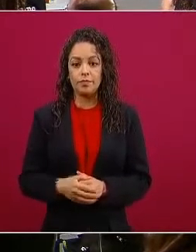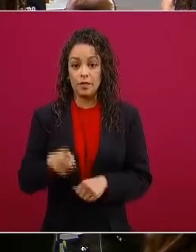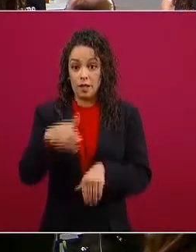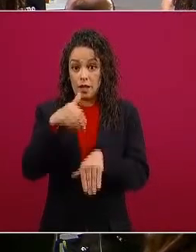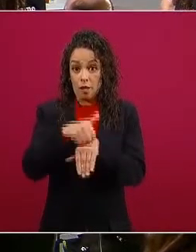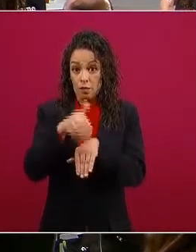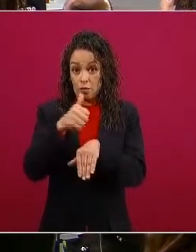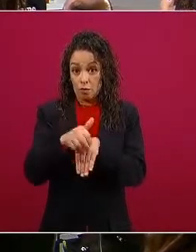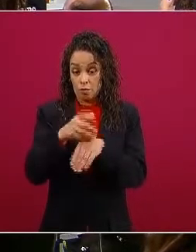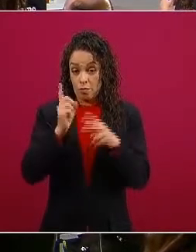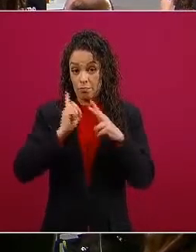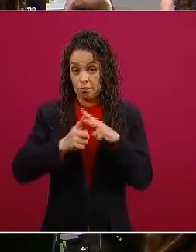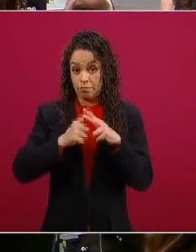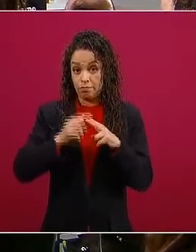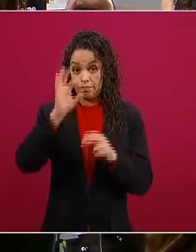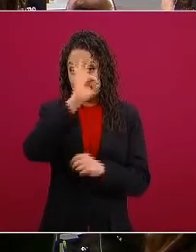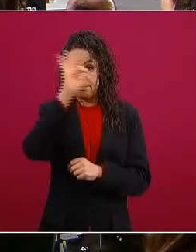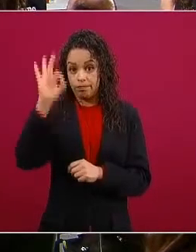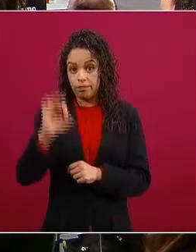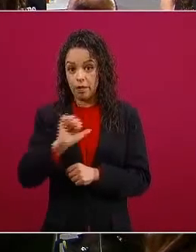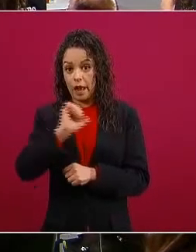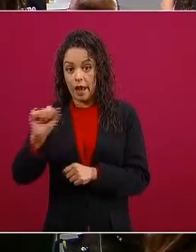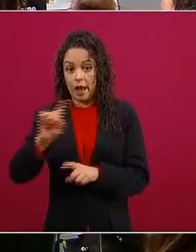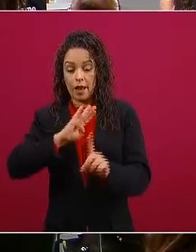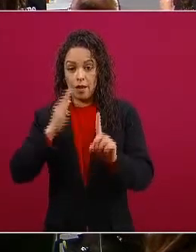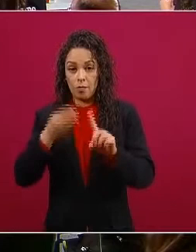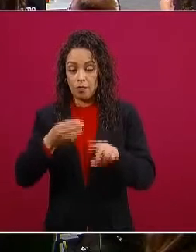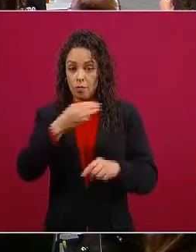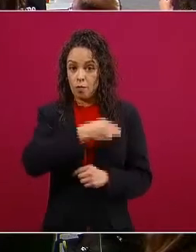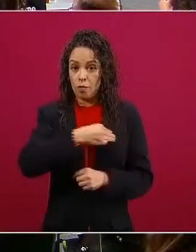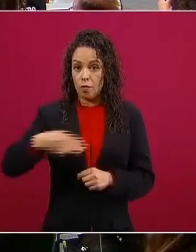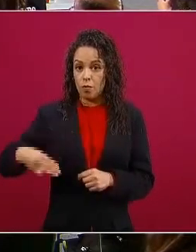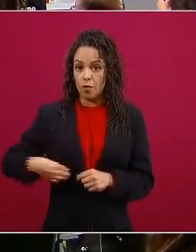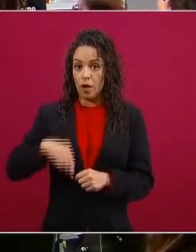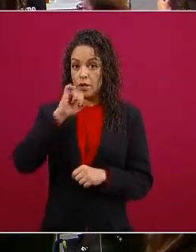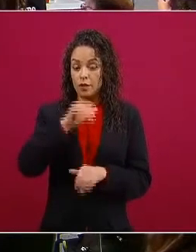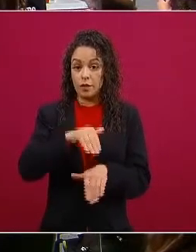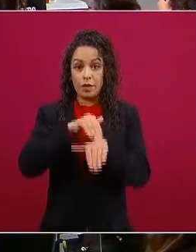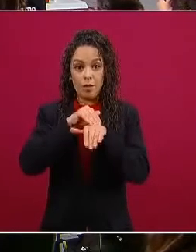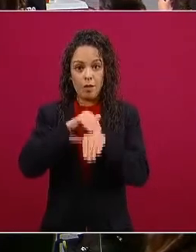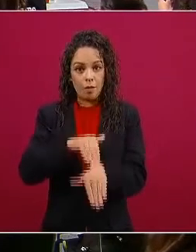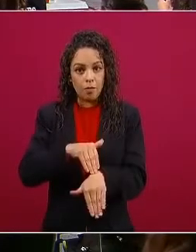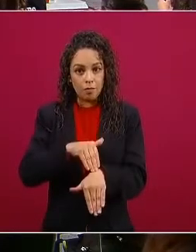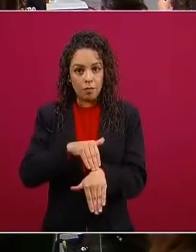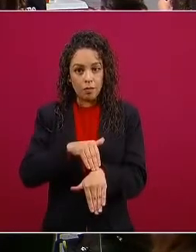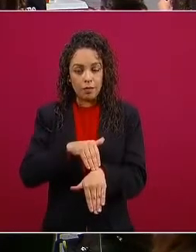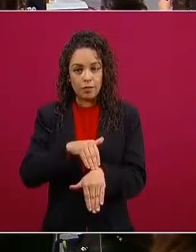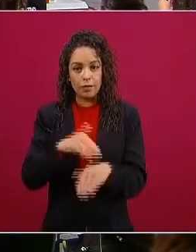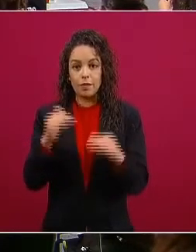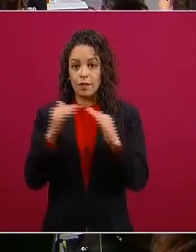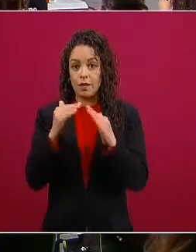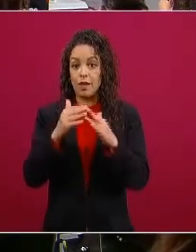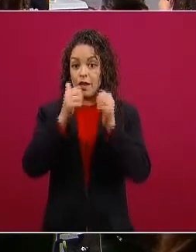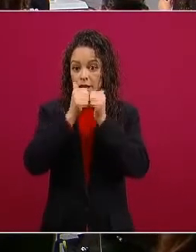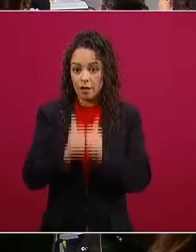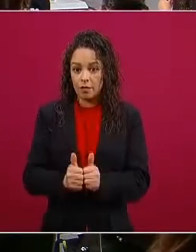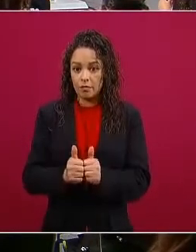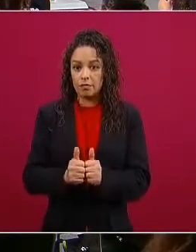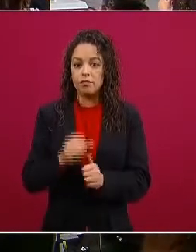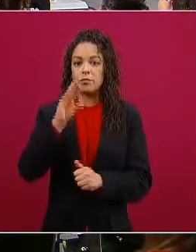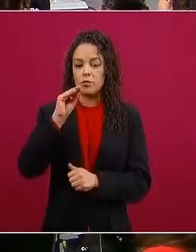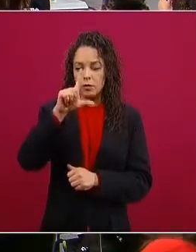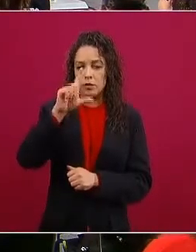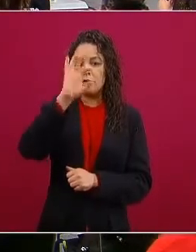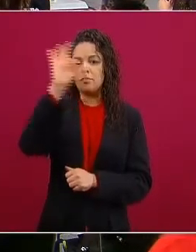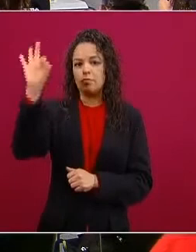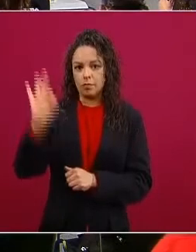porcentajes de municipios que están cumpliendo el programa Quédate en Casa es del 97% y porcentaje